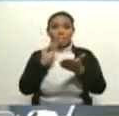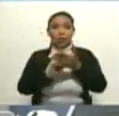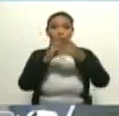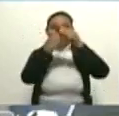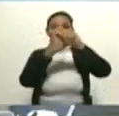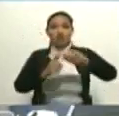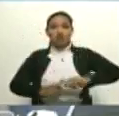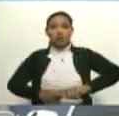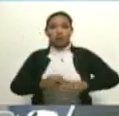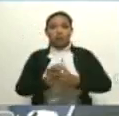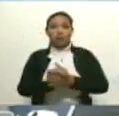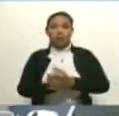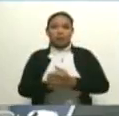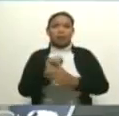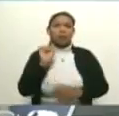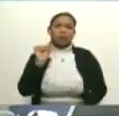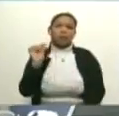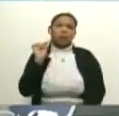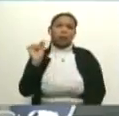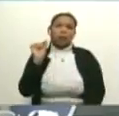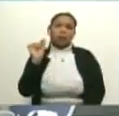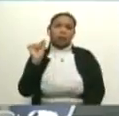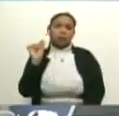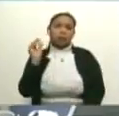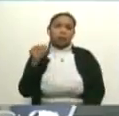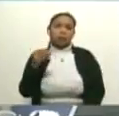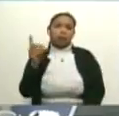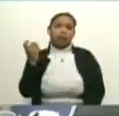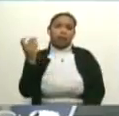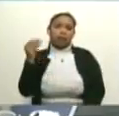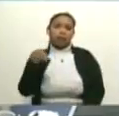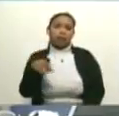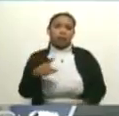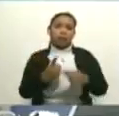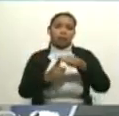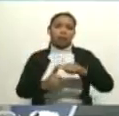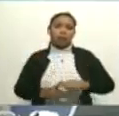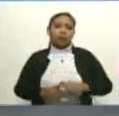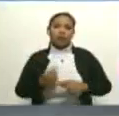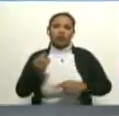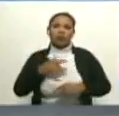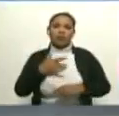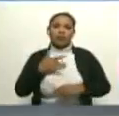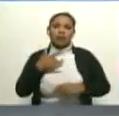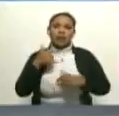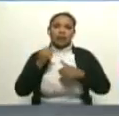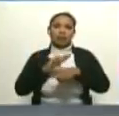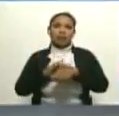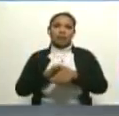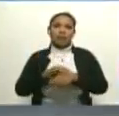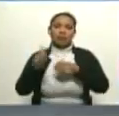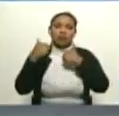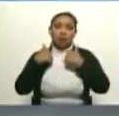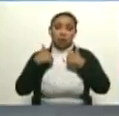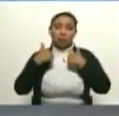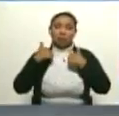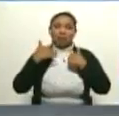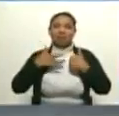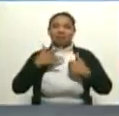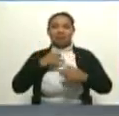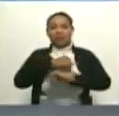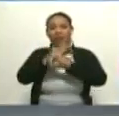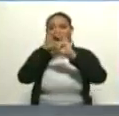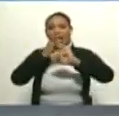Un poquito. Un poquito más. Sí. ¿Cómo se siente, doctor? Muy bien, muy bien. Me siento contento